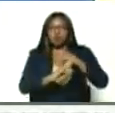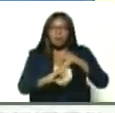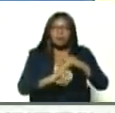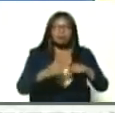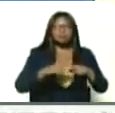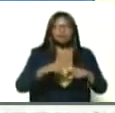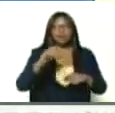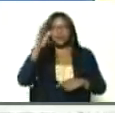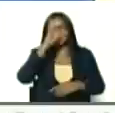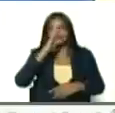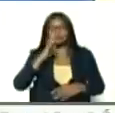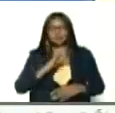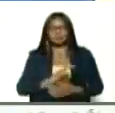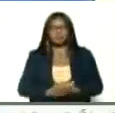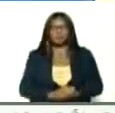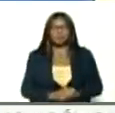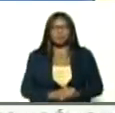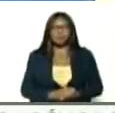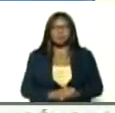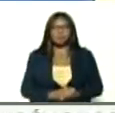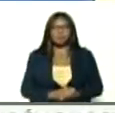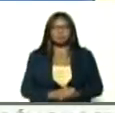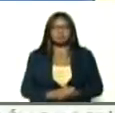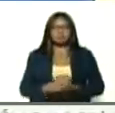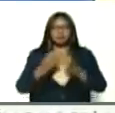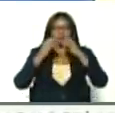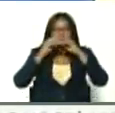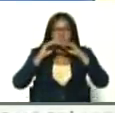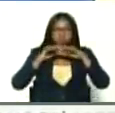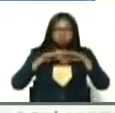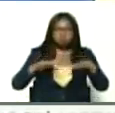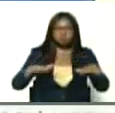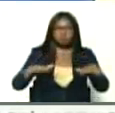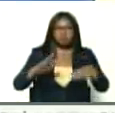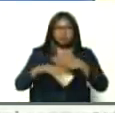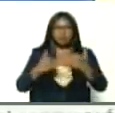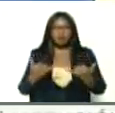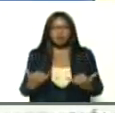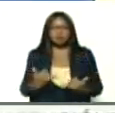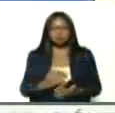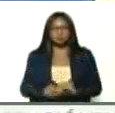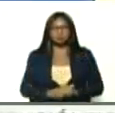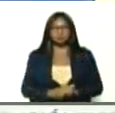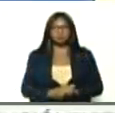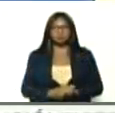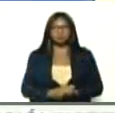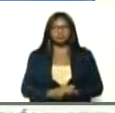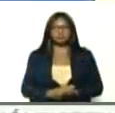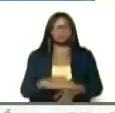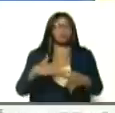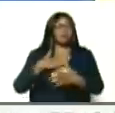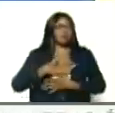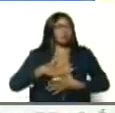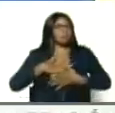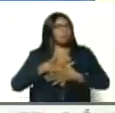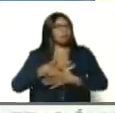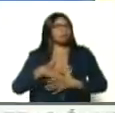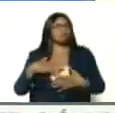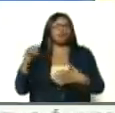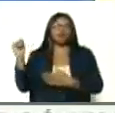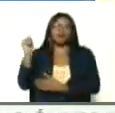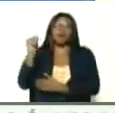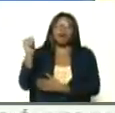pero, el factor, multiplicador, es, el relajamiento, de las medidas,